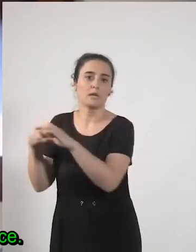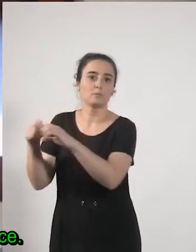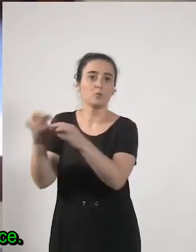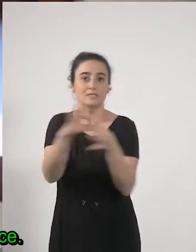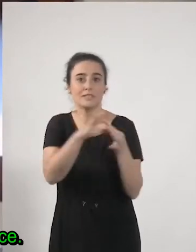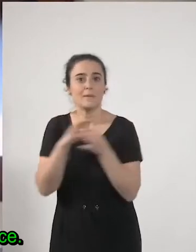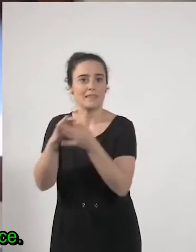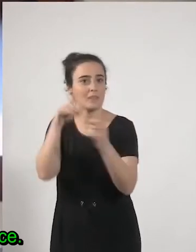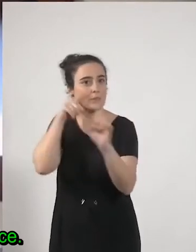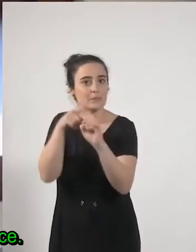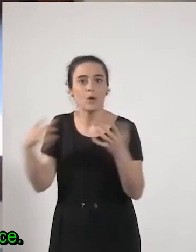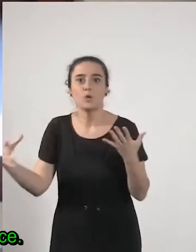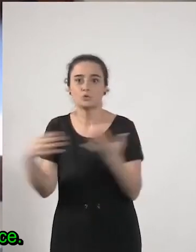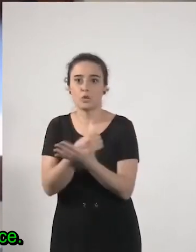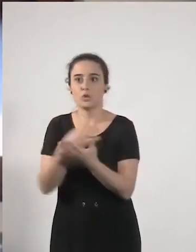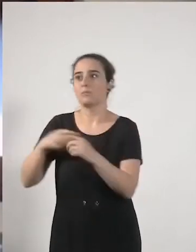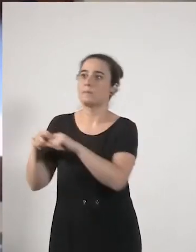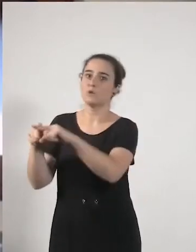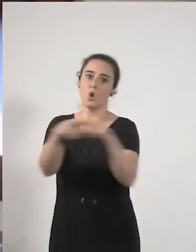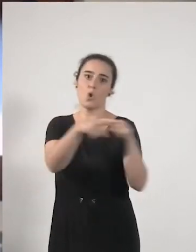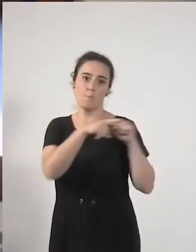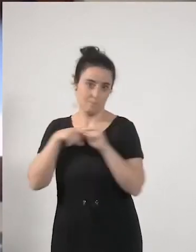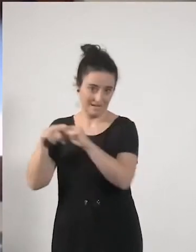el mundo compatibilice